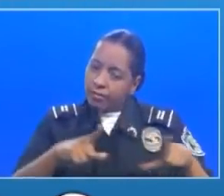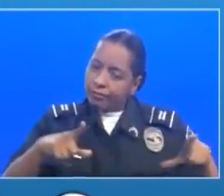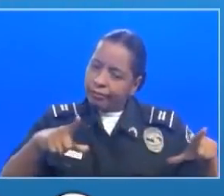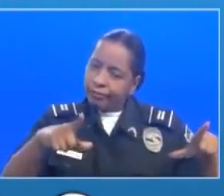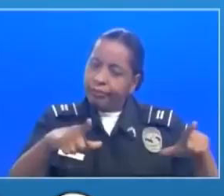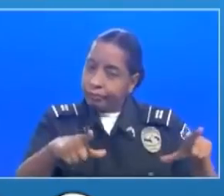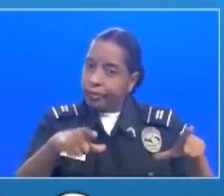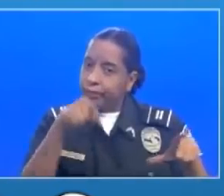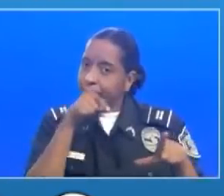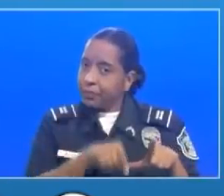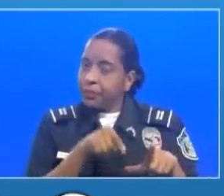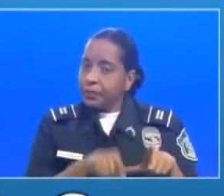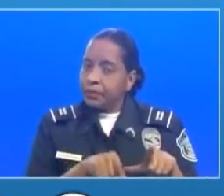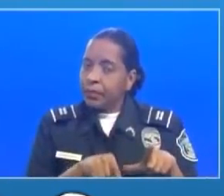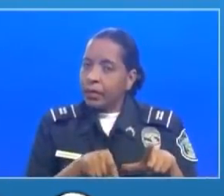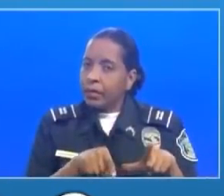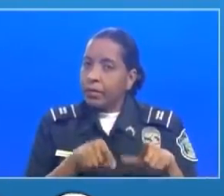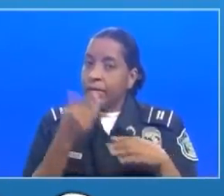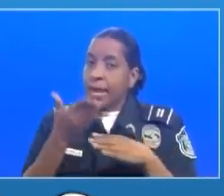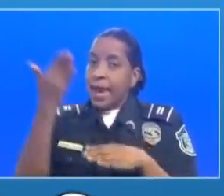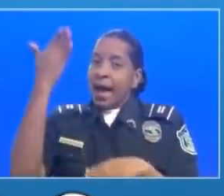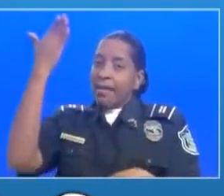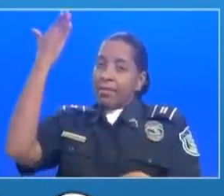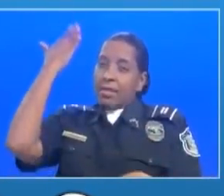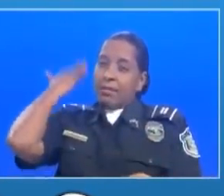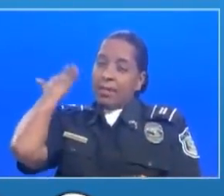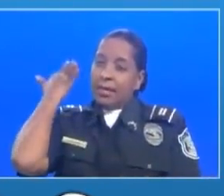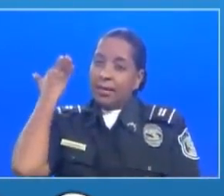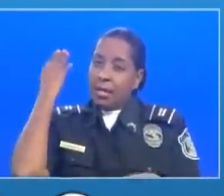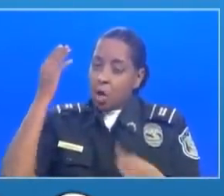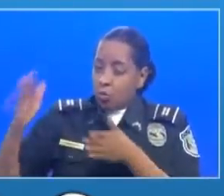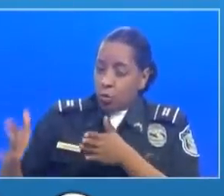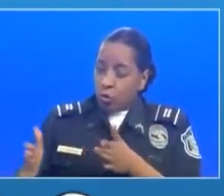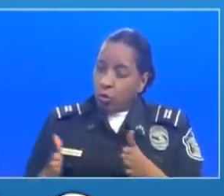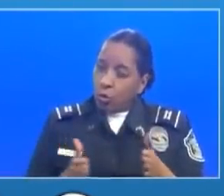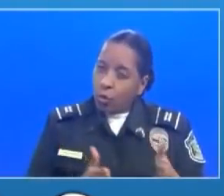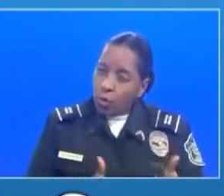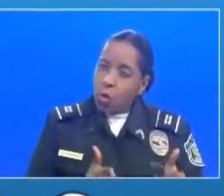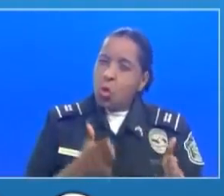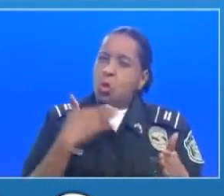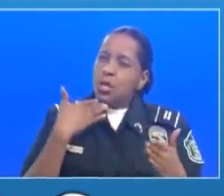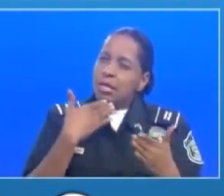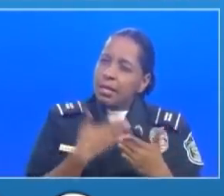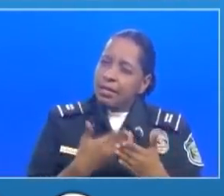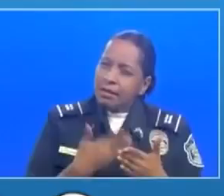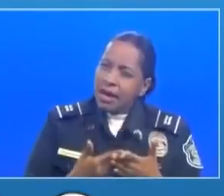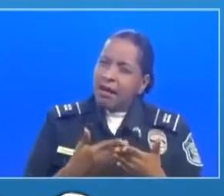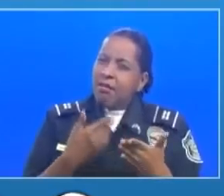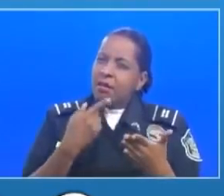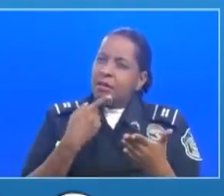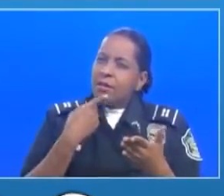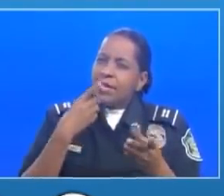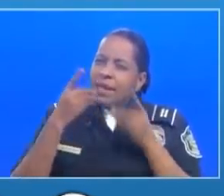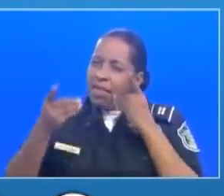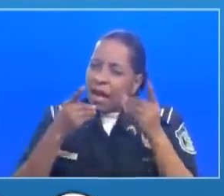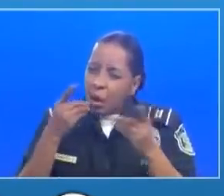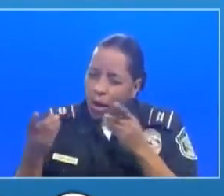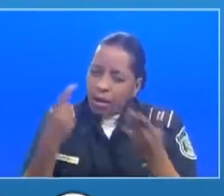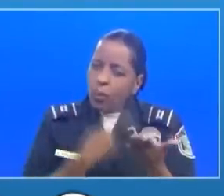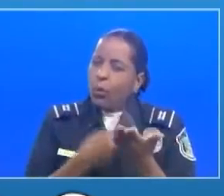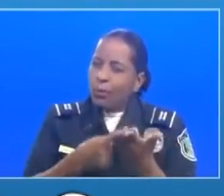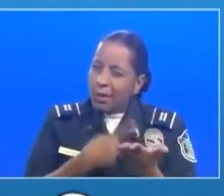nosotros tenemos ya de antemano protocolos establecidos que se han conversado desde mucho antes